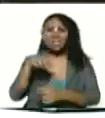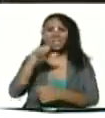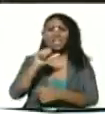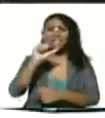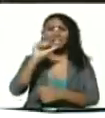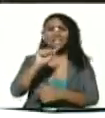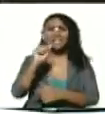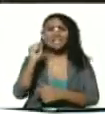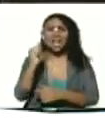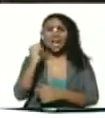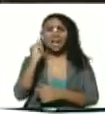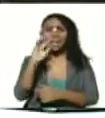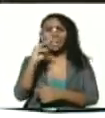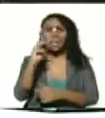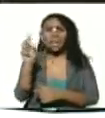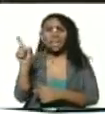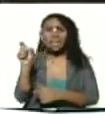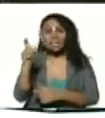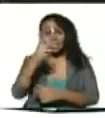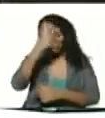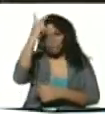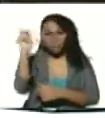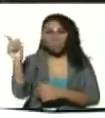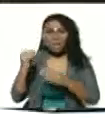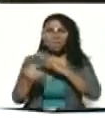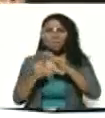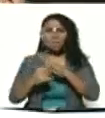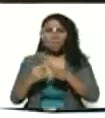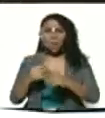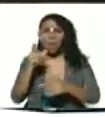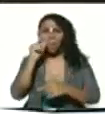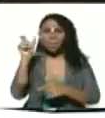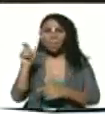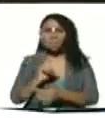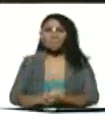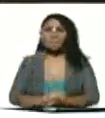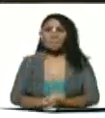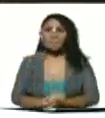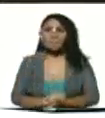lo puso Tarek a esa institución por Tarek el Aysaime